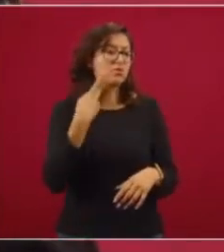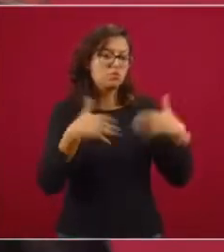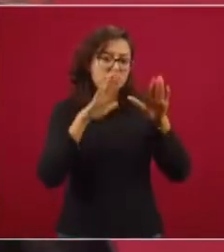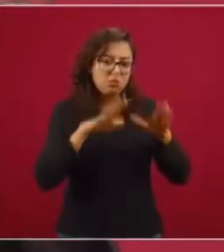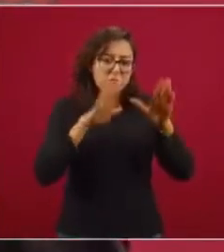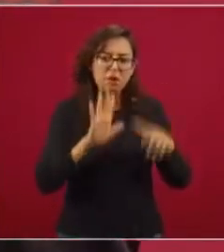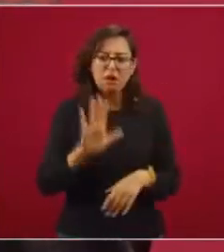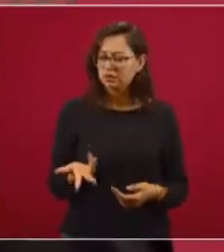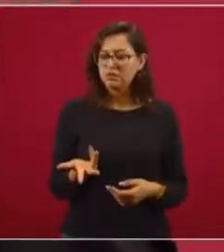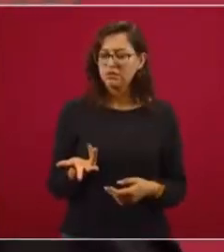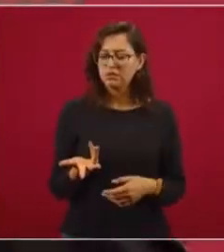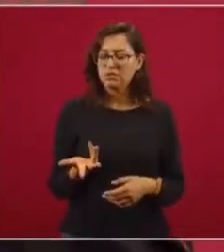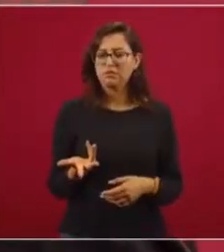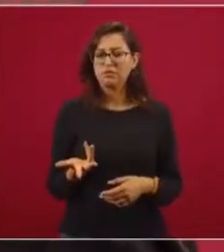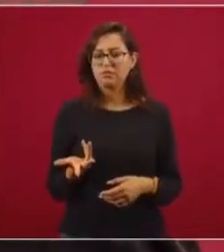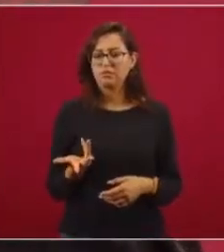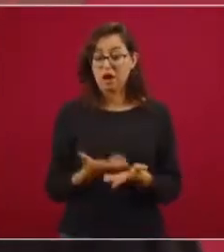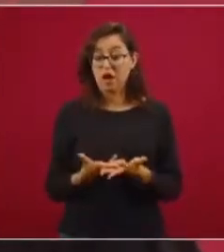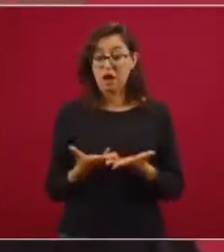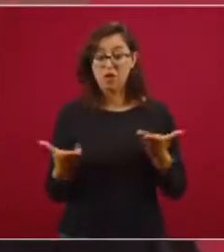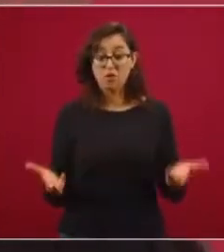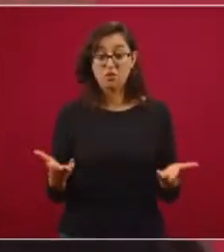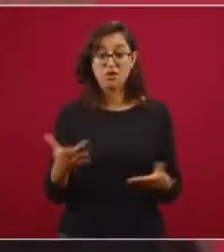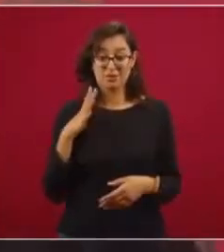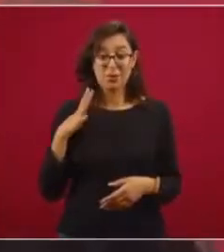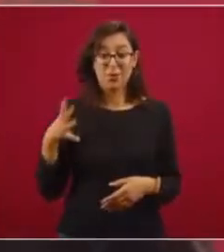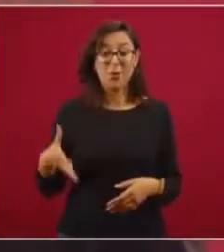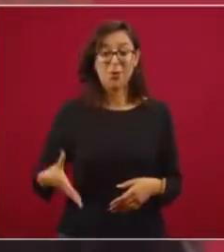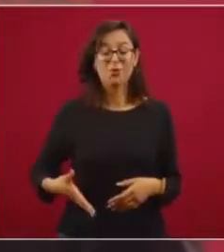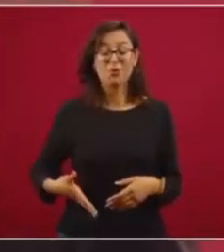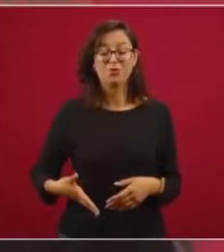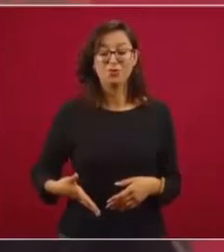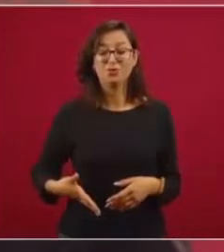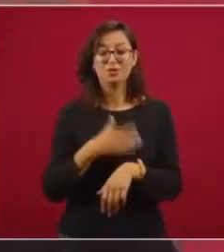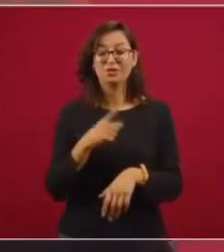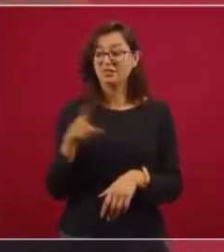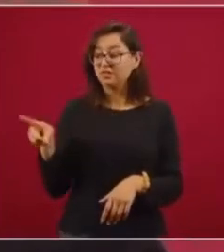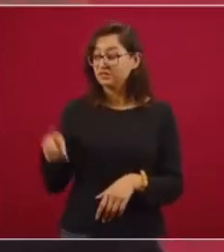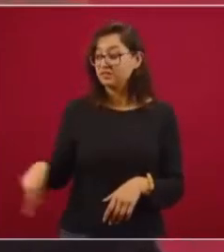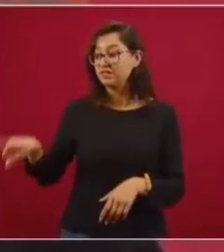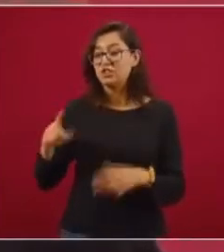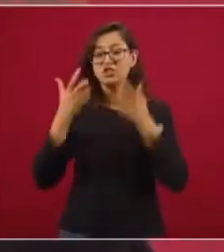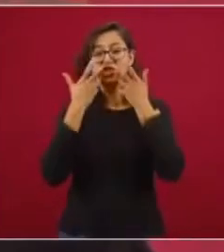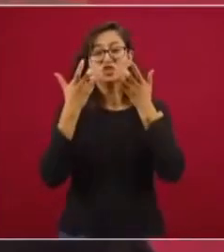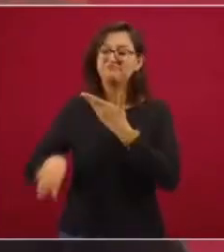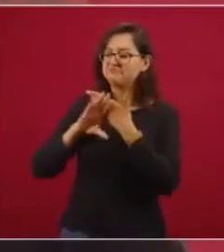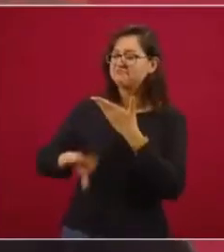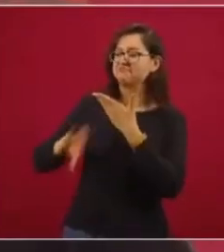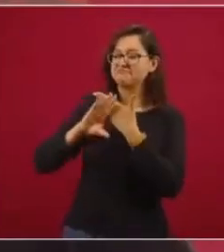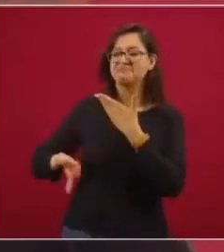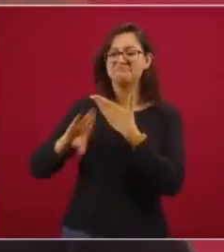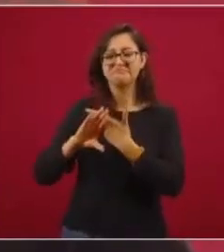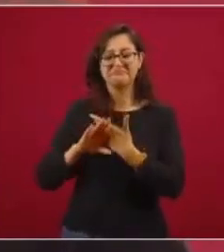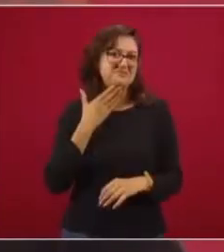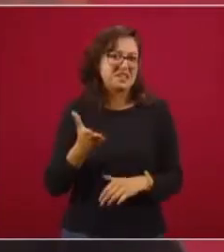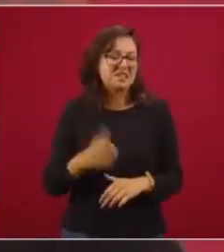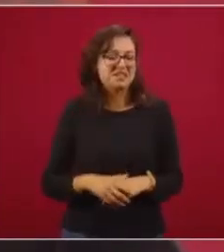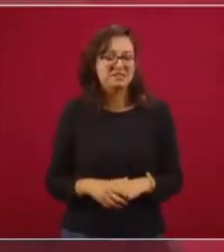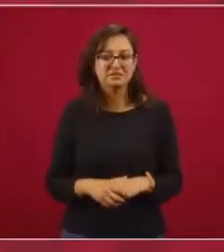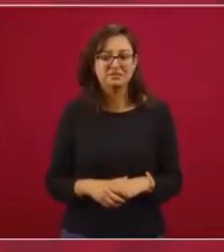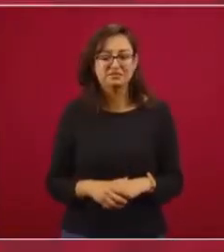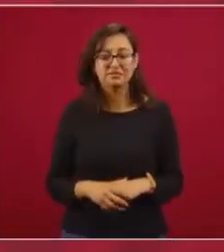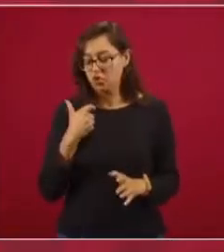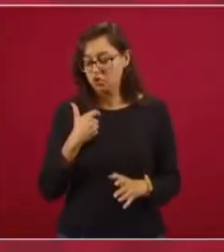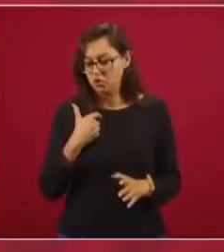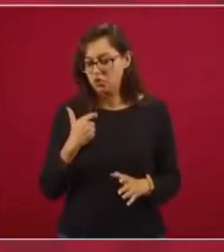políticos, pero eso es un timbre de orgullo que esos que añoran esos tiempos nos ataquen. Me preocuparía de verdad que